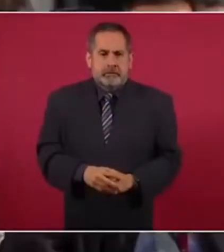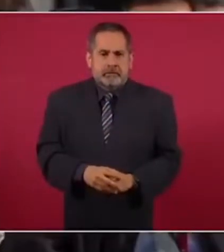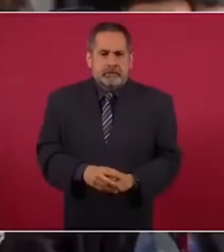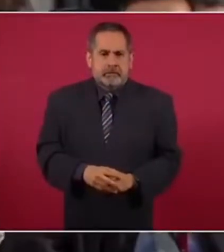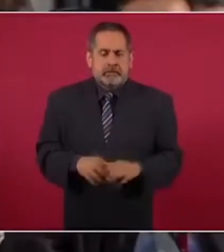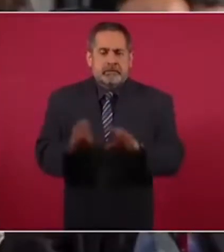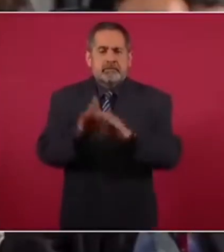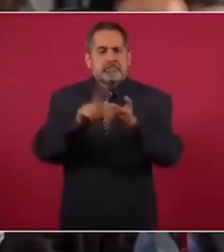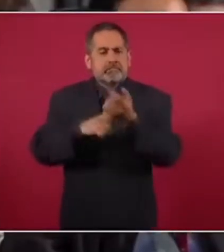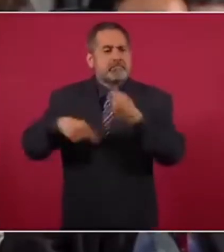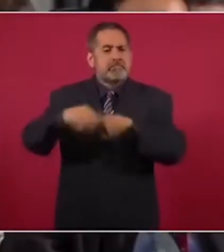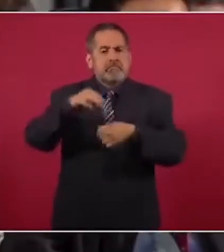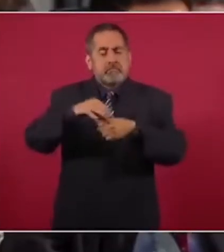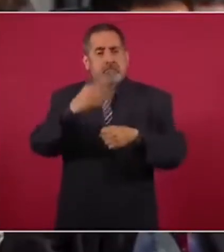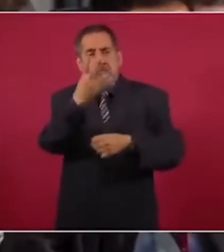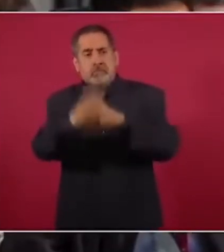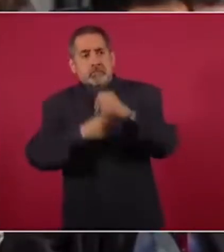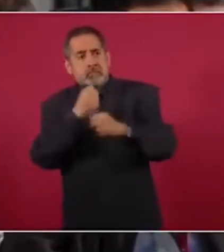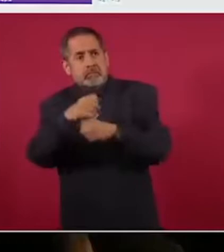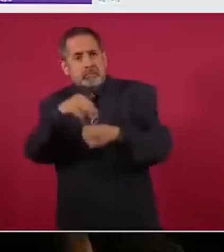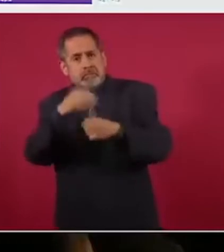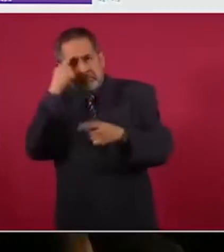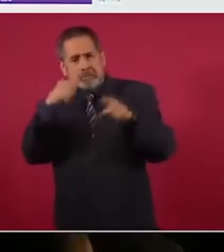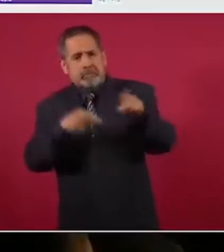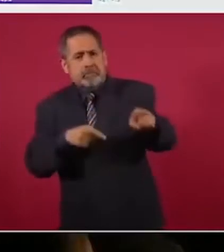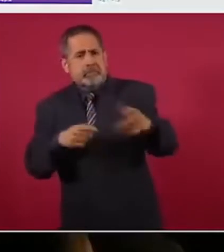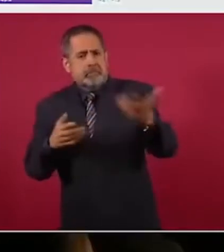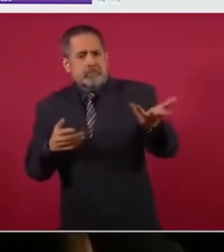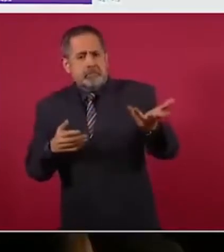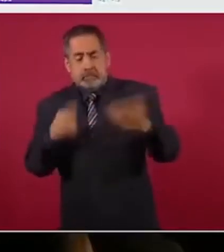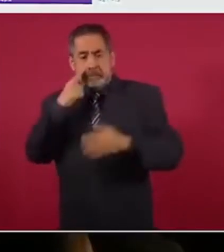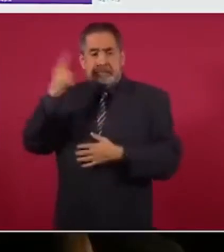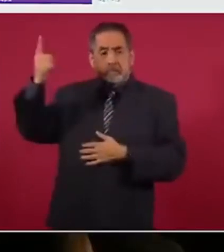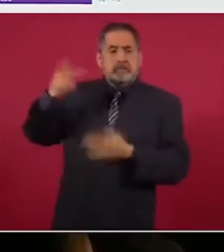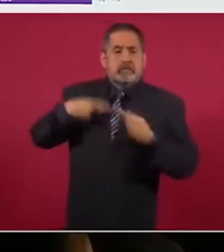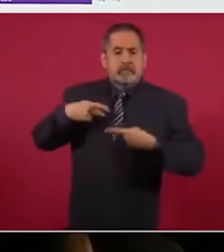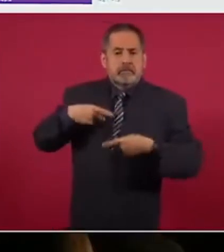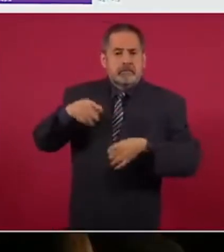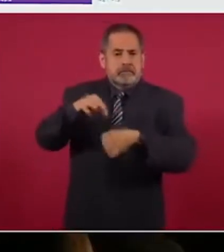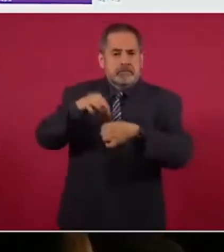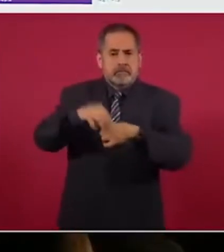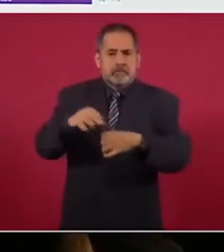Sí. Ya lleva cuatro años. Y mira la gente cómo está.